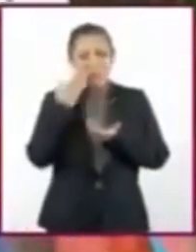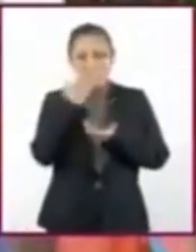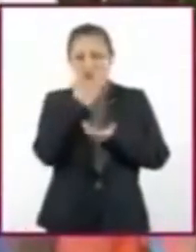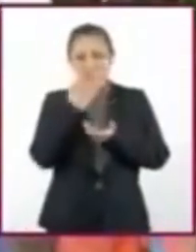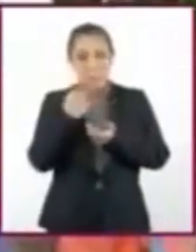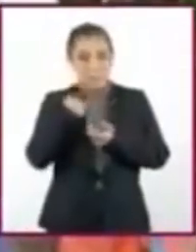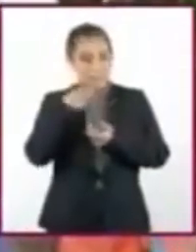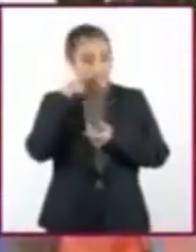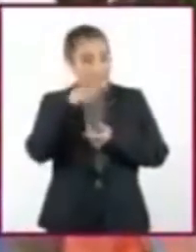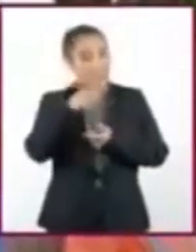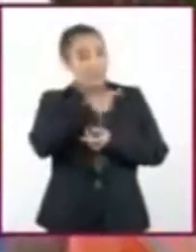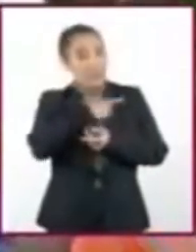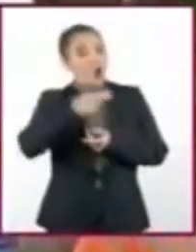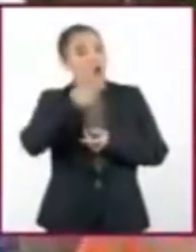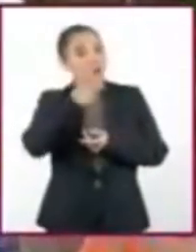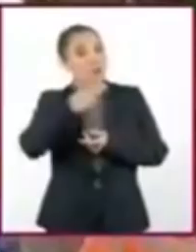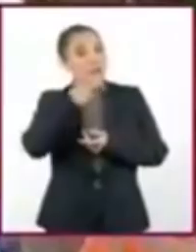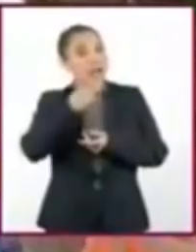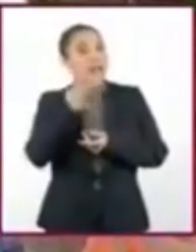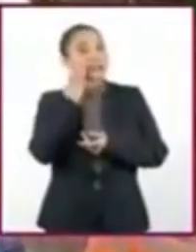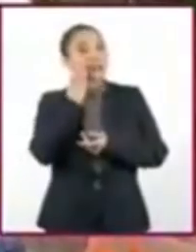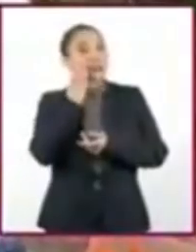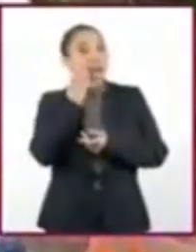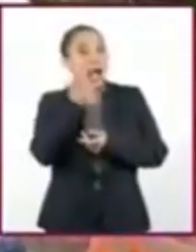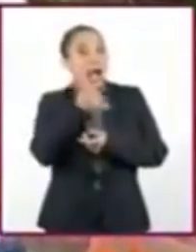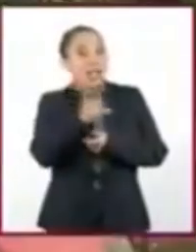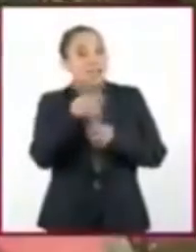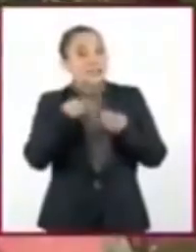Mira. Deberías de usar servilletas así.